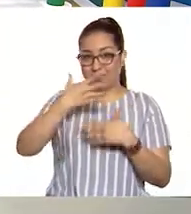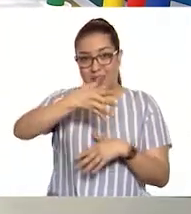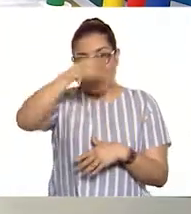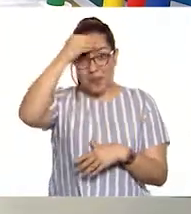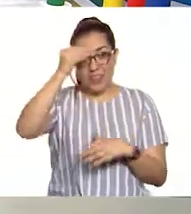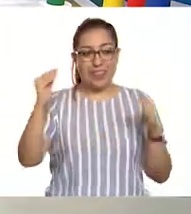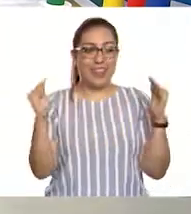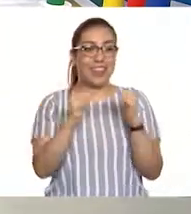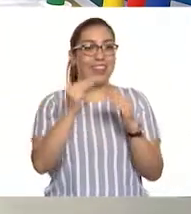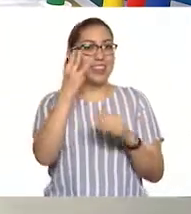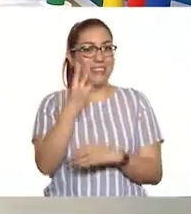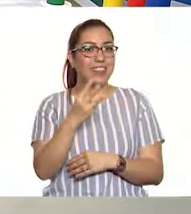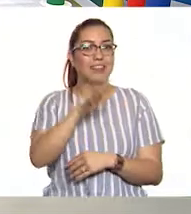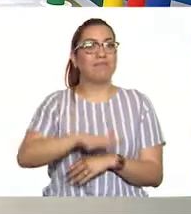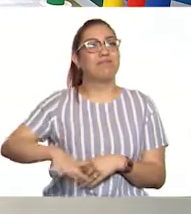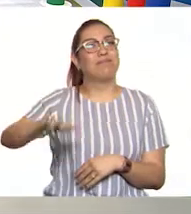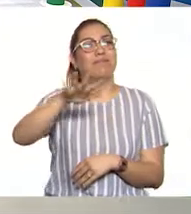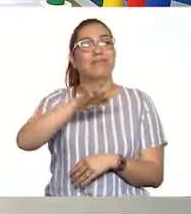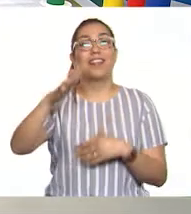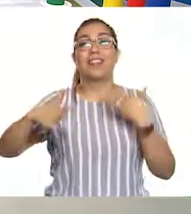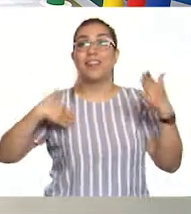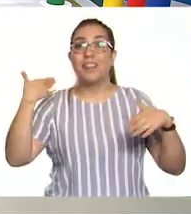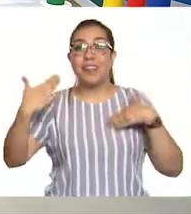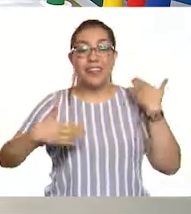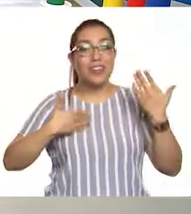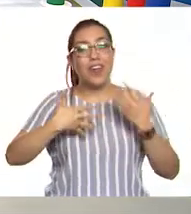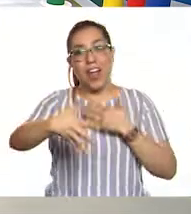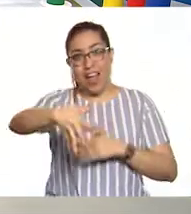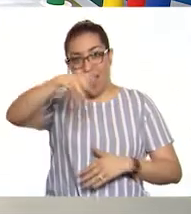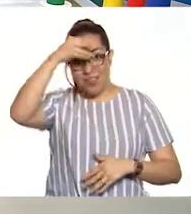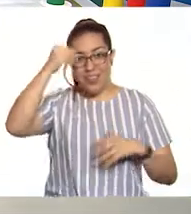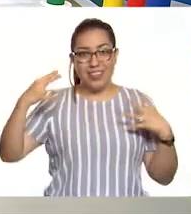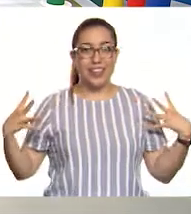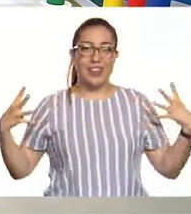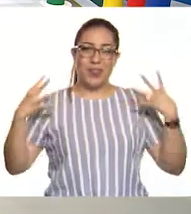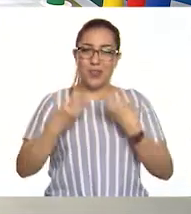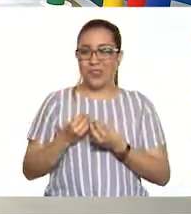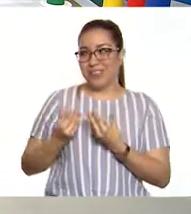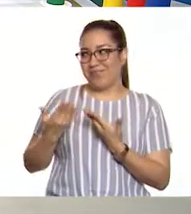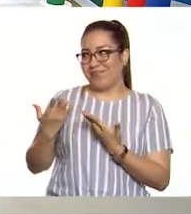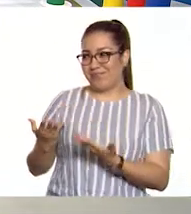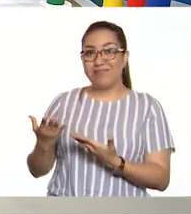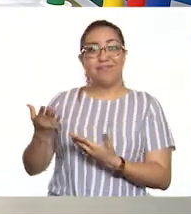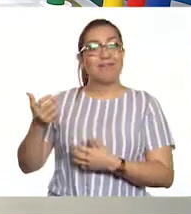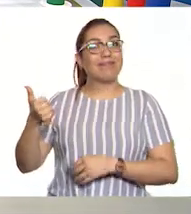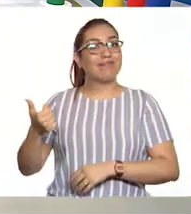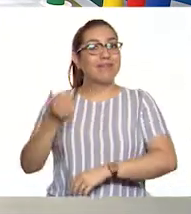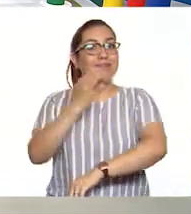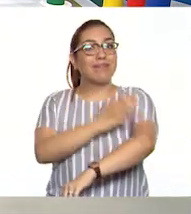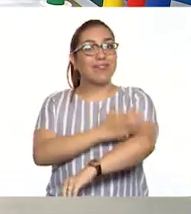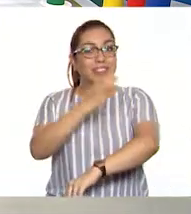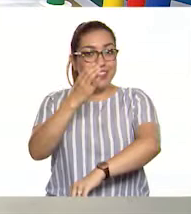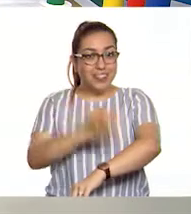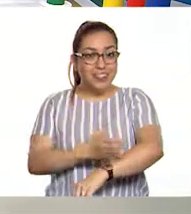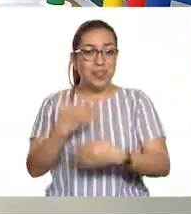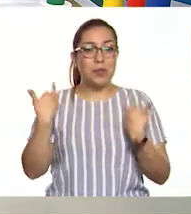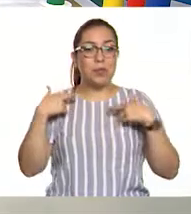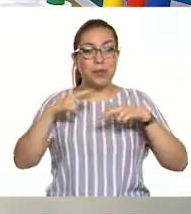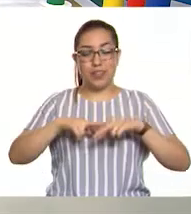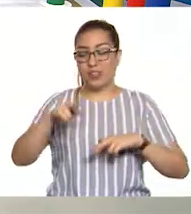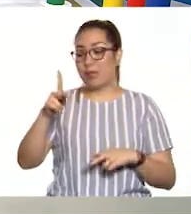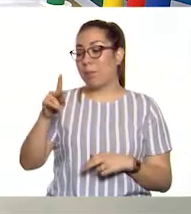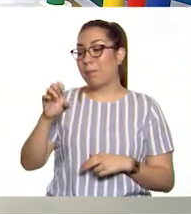poder estudiar, aprender y divertirnos con todos nosotros. Hoy nos acompaña el maestro Pedro Fabián Benítez. Maestro,